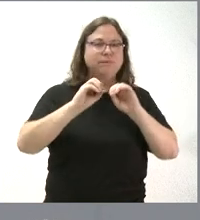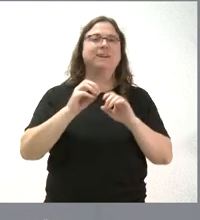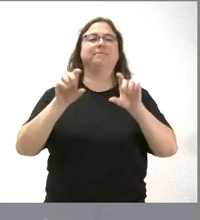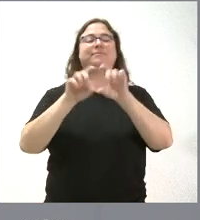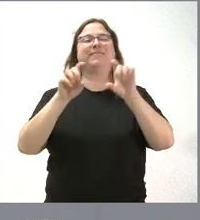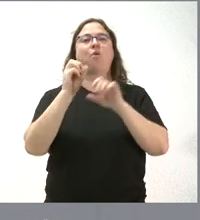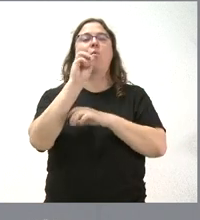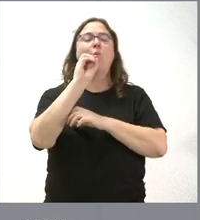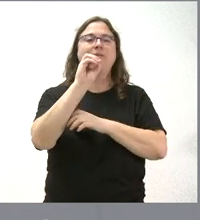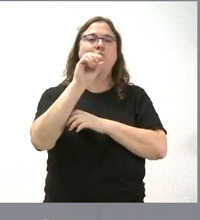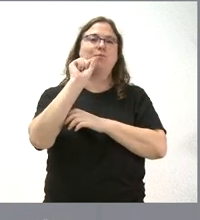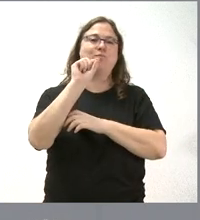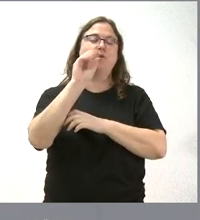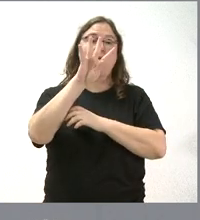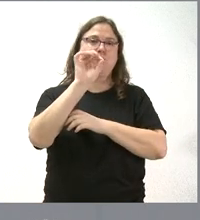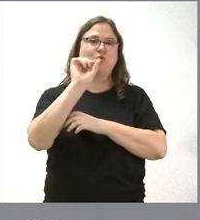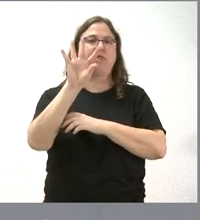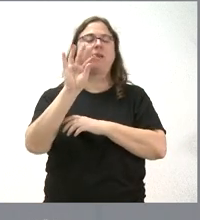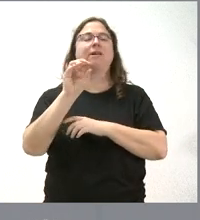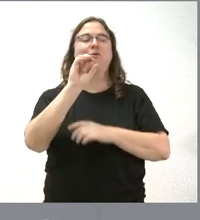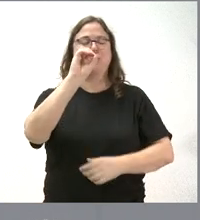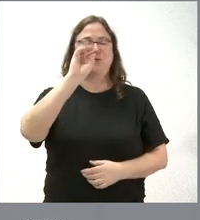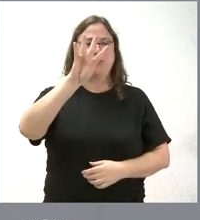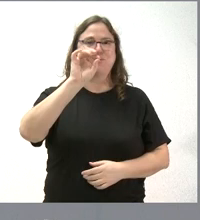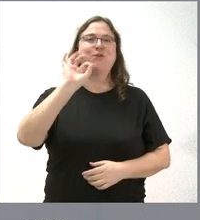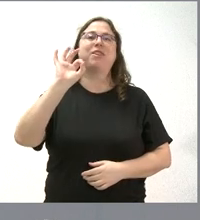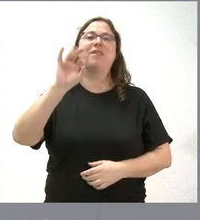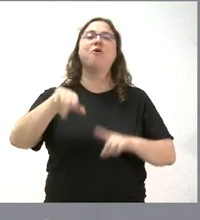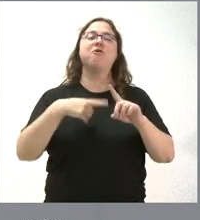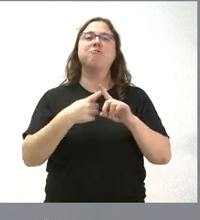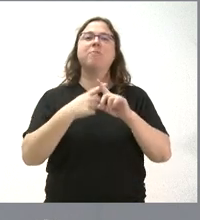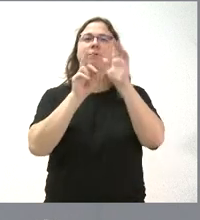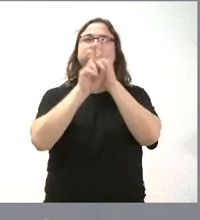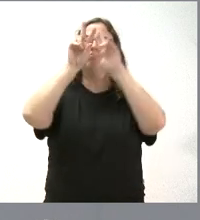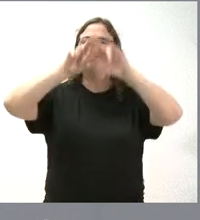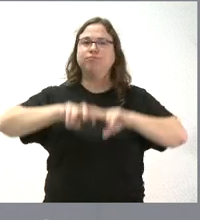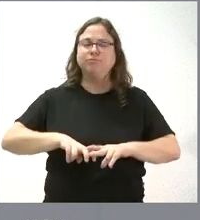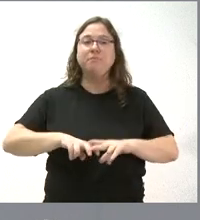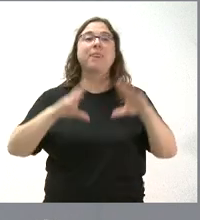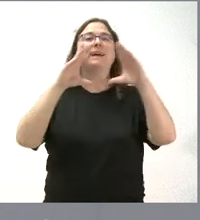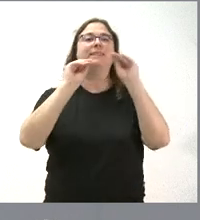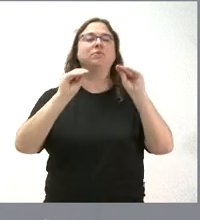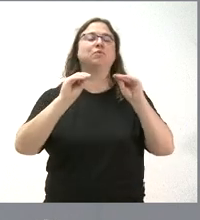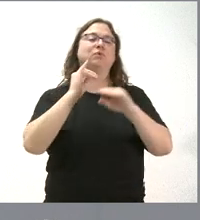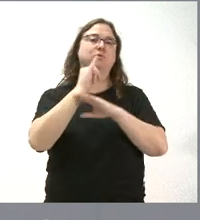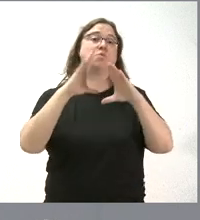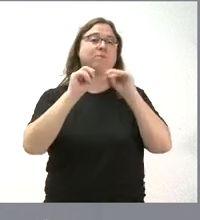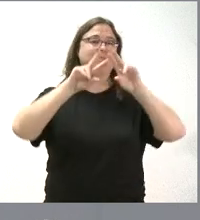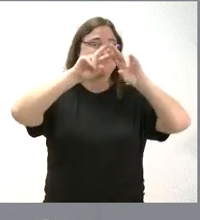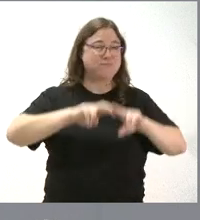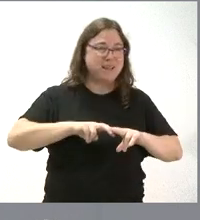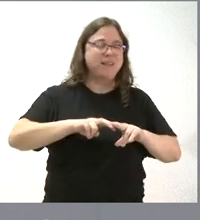sistemas aeroespaciales. Se trata del Instituto Universitario de Investigación e Innovación de Ingeniería I4.